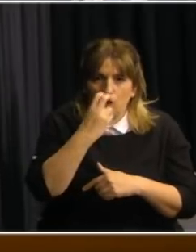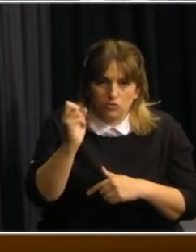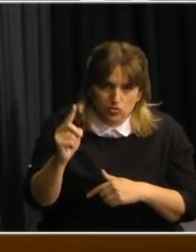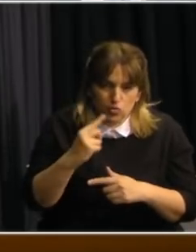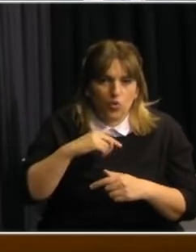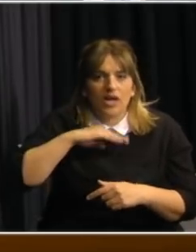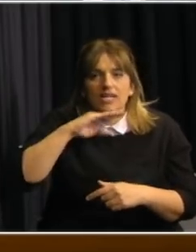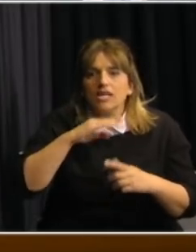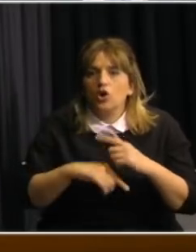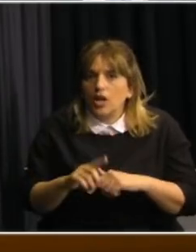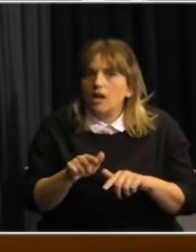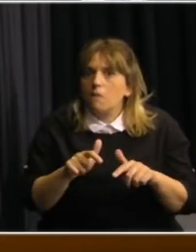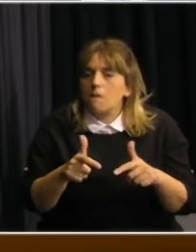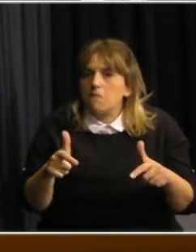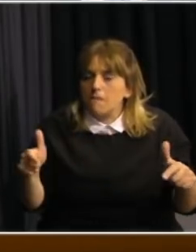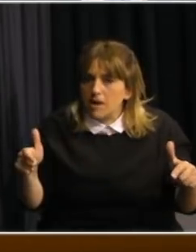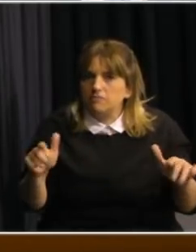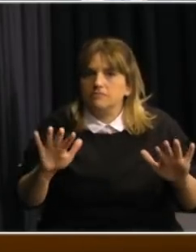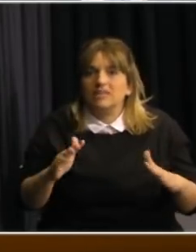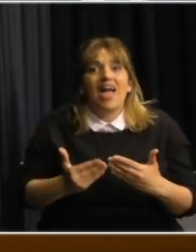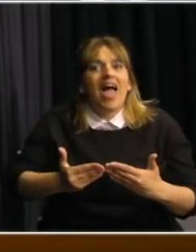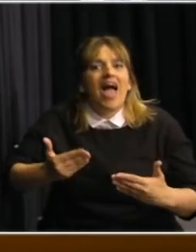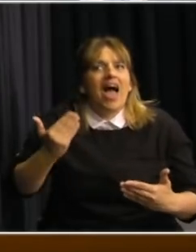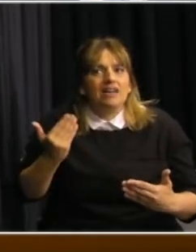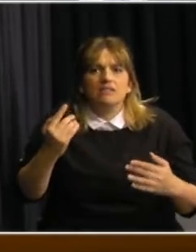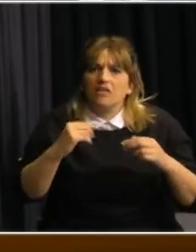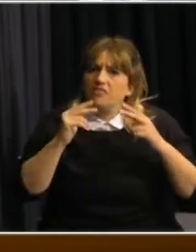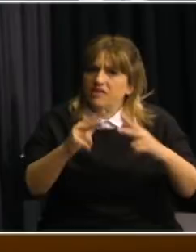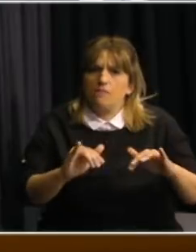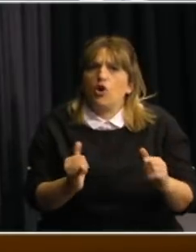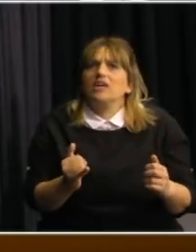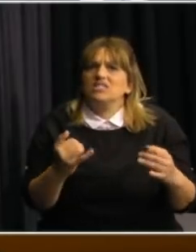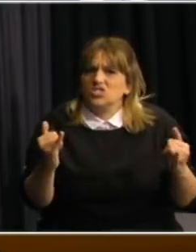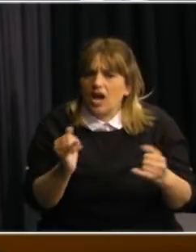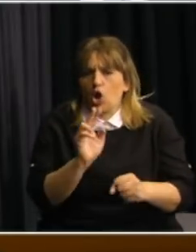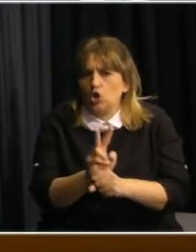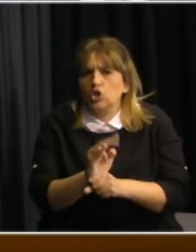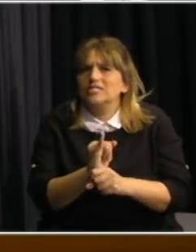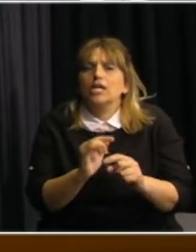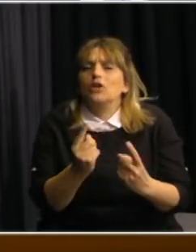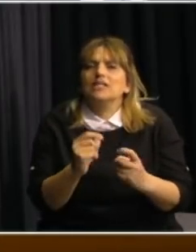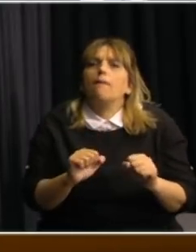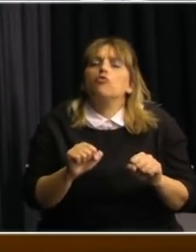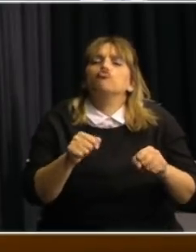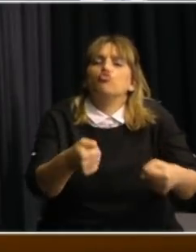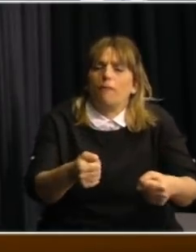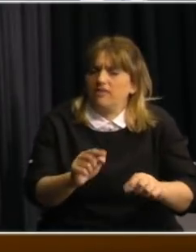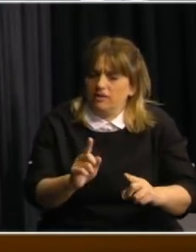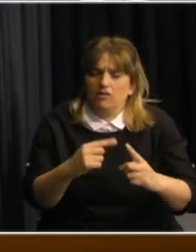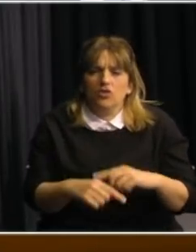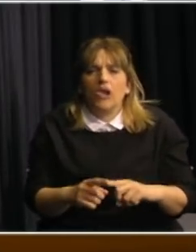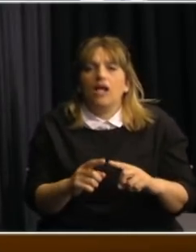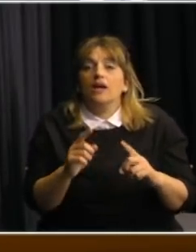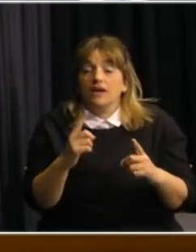pasos atrás para mantener el control. En aquel momento dijimos que estábamos en control relativo y nos basamos para eso en indicadores del rastreo justamente.